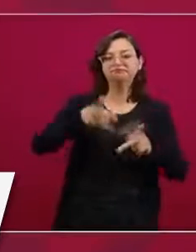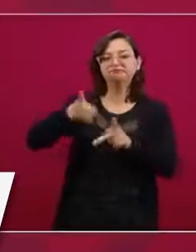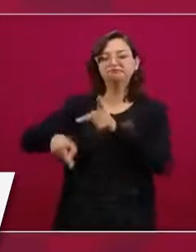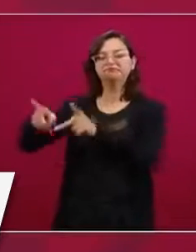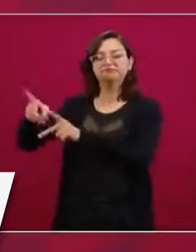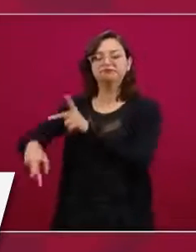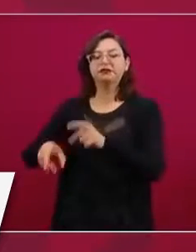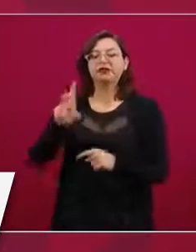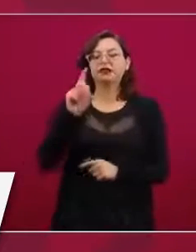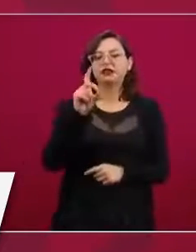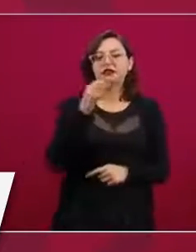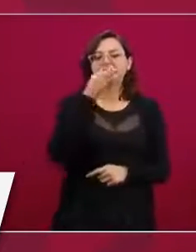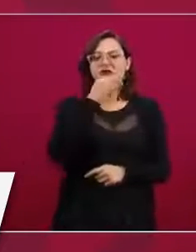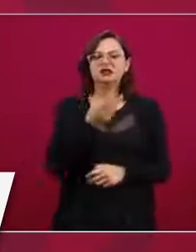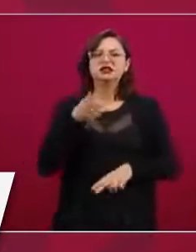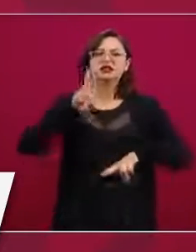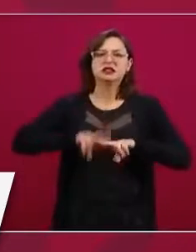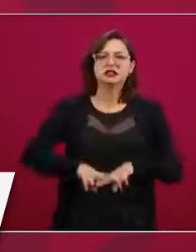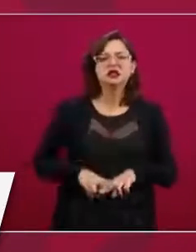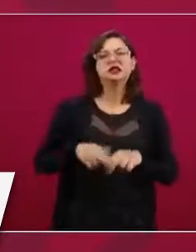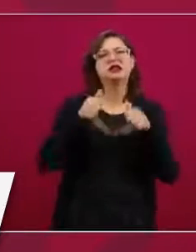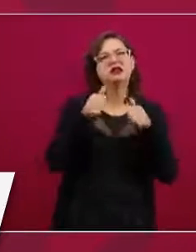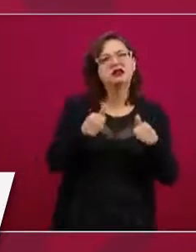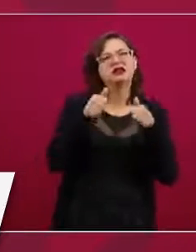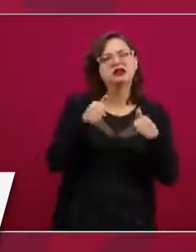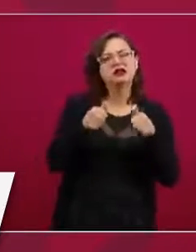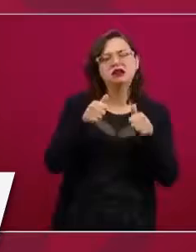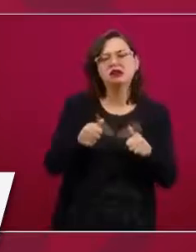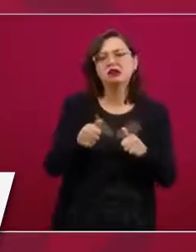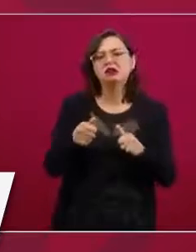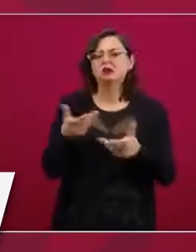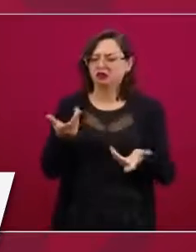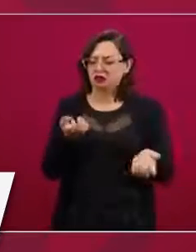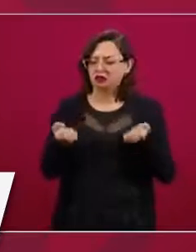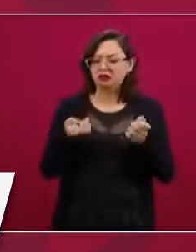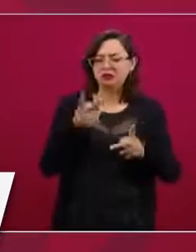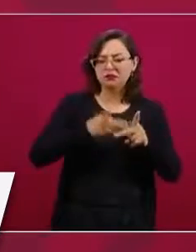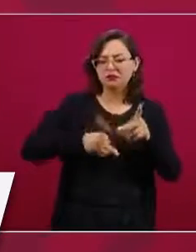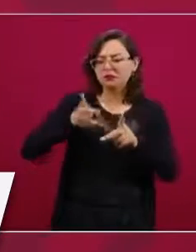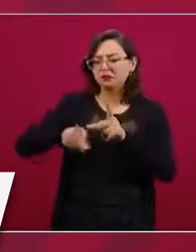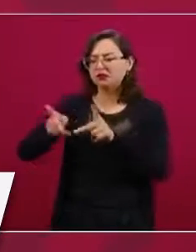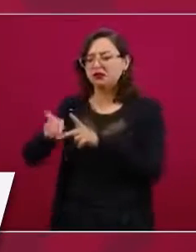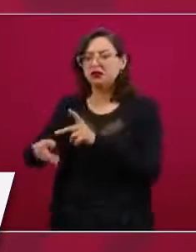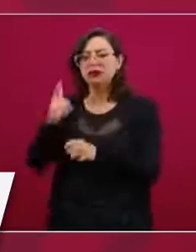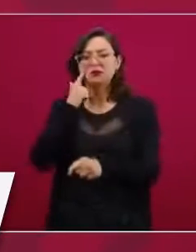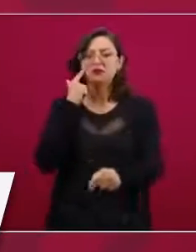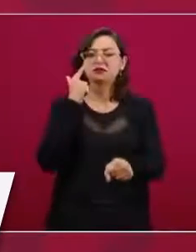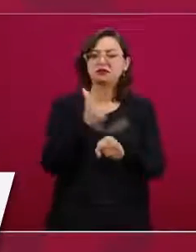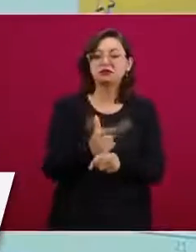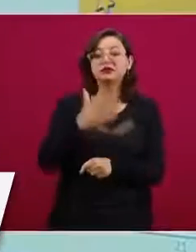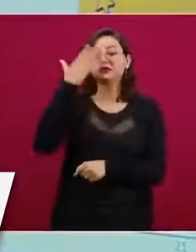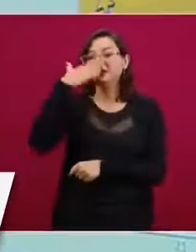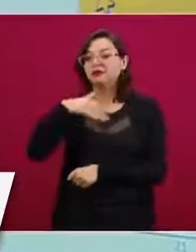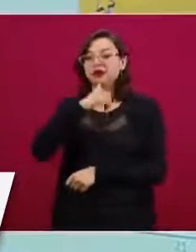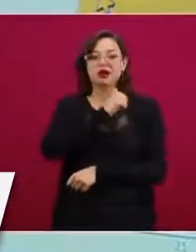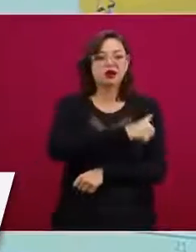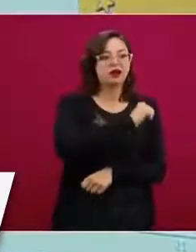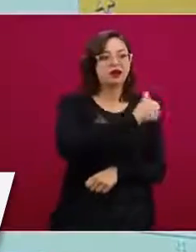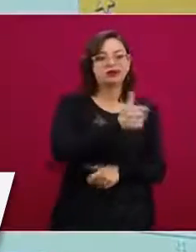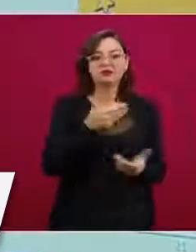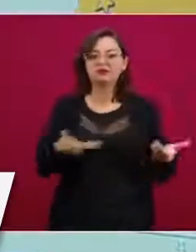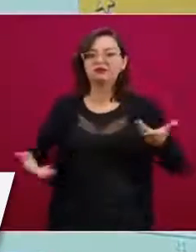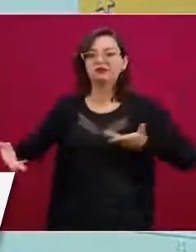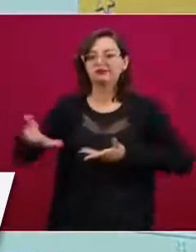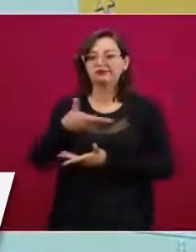Para no salir cansados de estar tanto tiempo juntos, descubramos esos saberes, esos tesoros, esos sentimientos de cada quien que nos hará